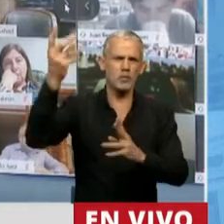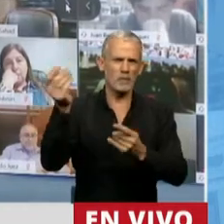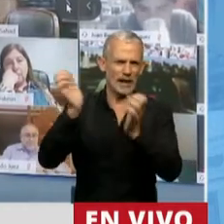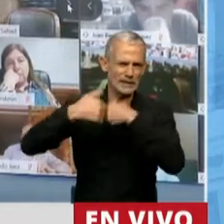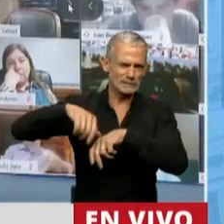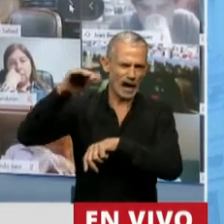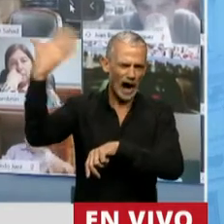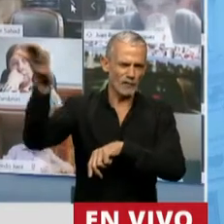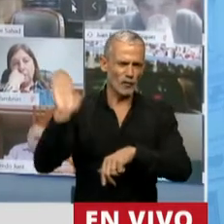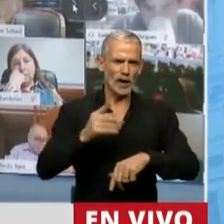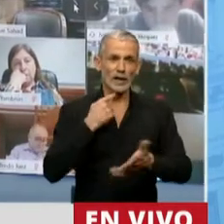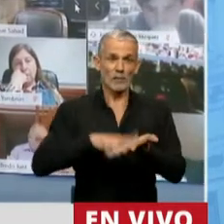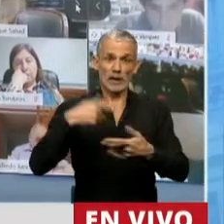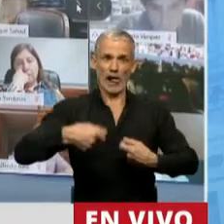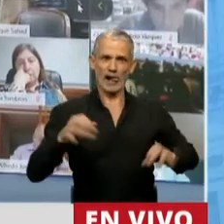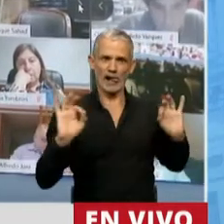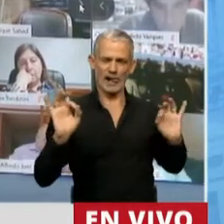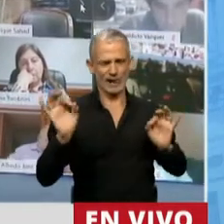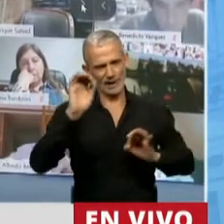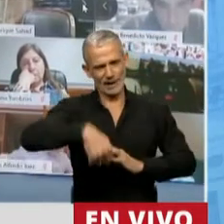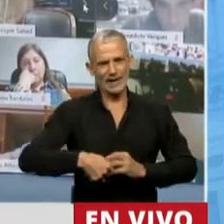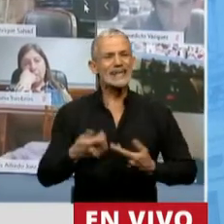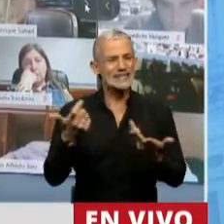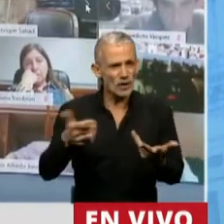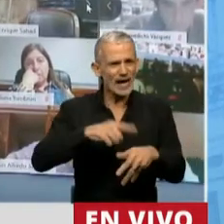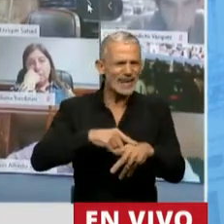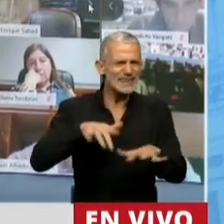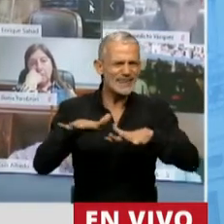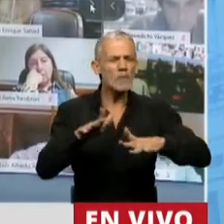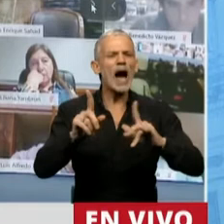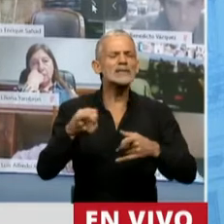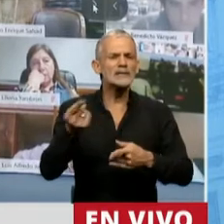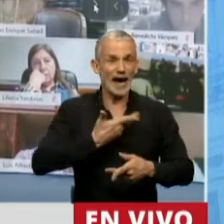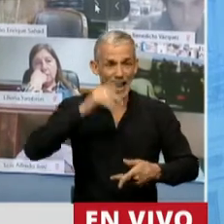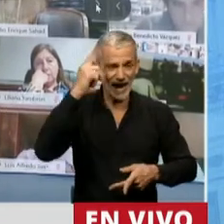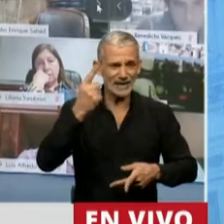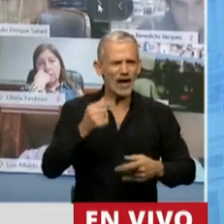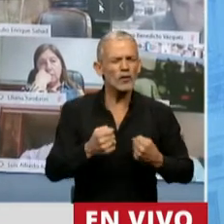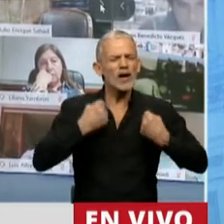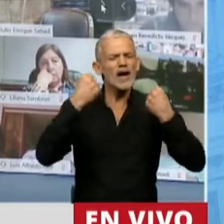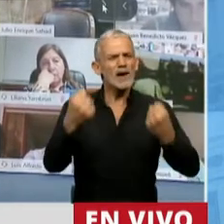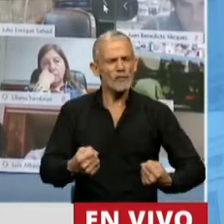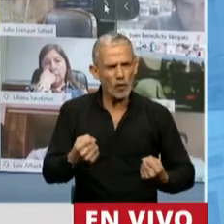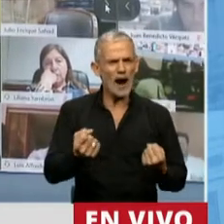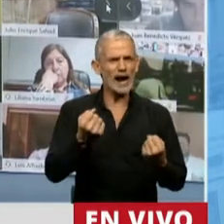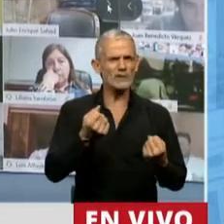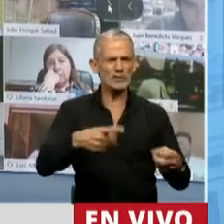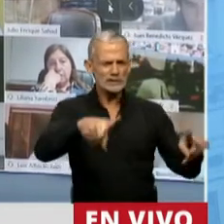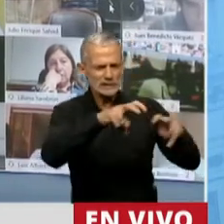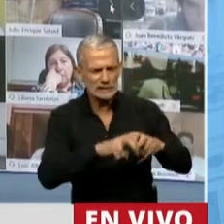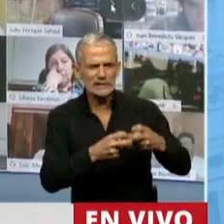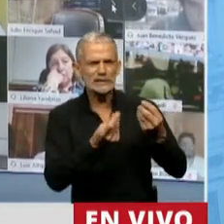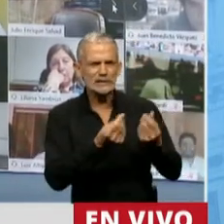dedican a evadir impuestos. Me parece que en un tiempo en el que el Estado está haciendo un tremendo esfuerzo fiscal para